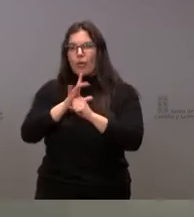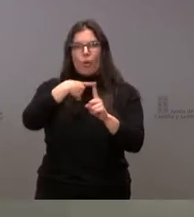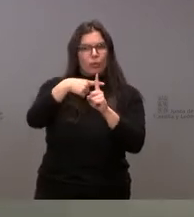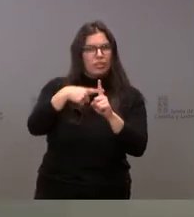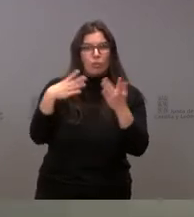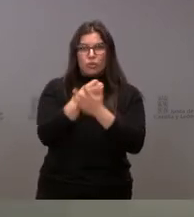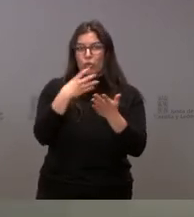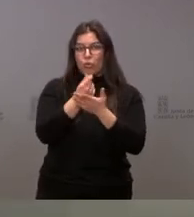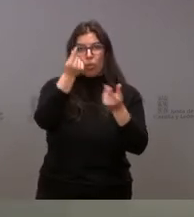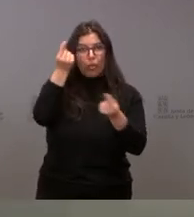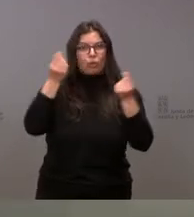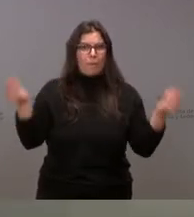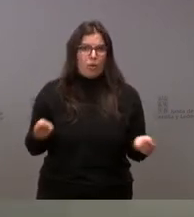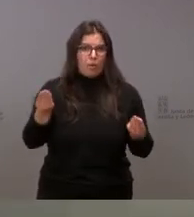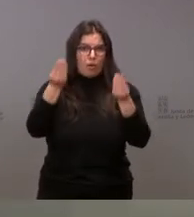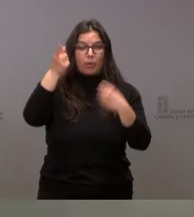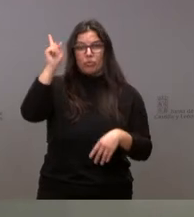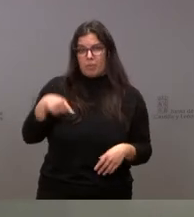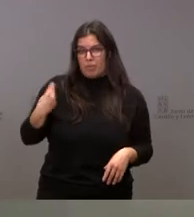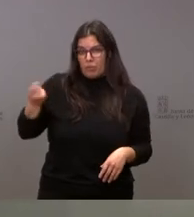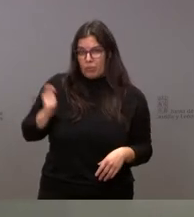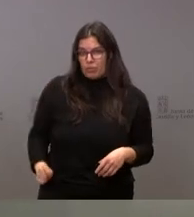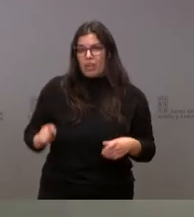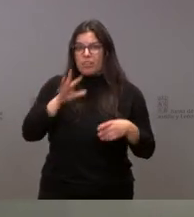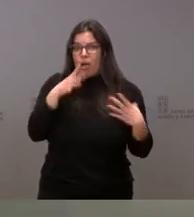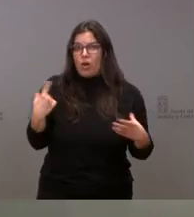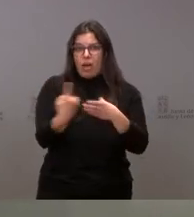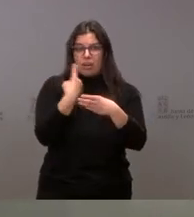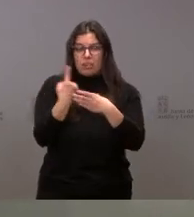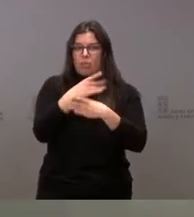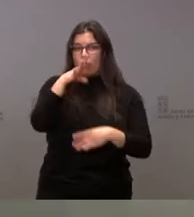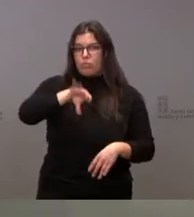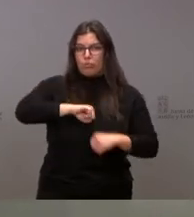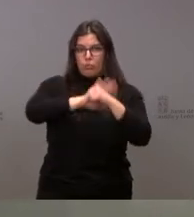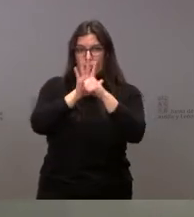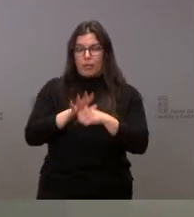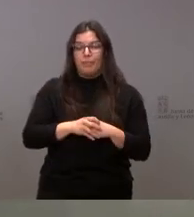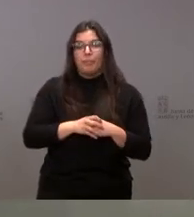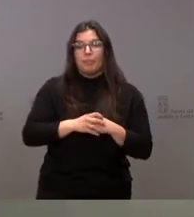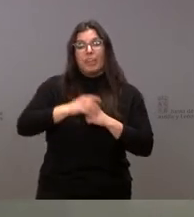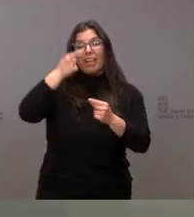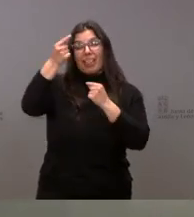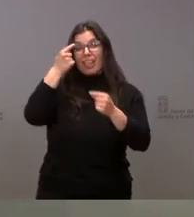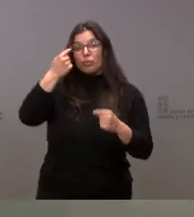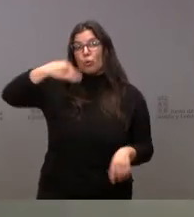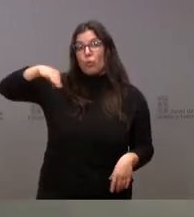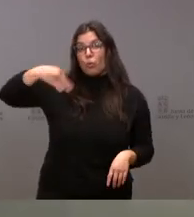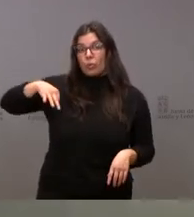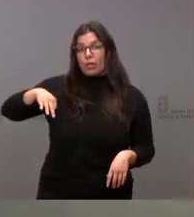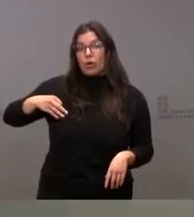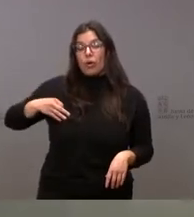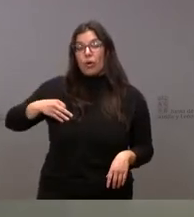y como los números de profesionales que están en cuarentena o aislamiento. El único dato que viene incrementándose